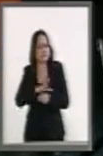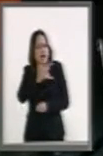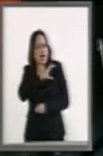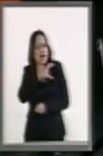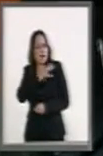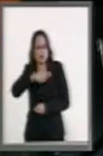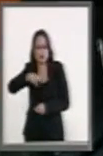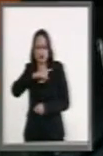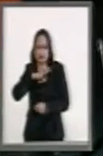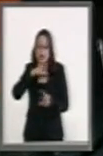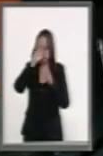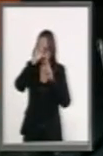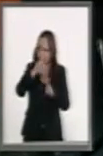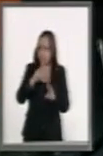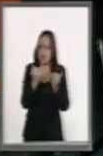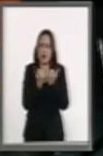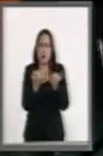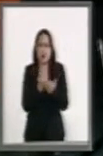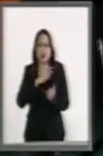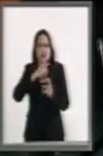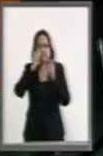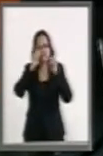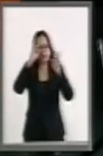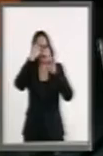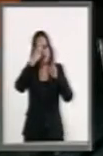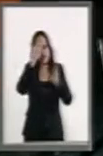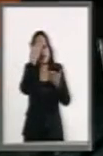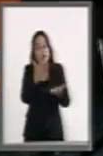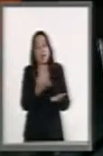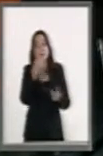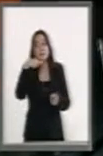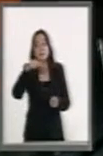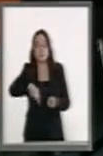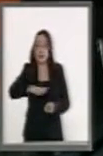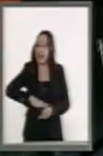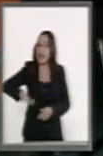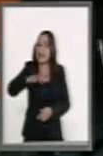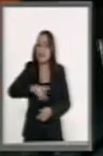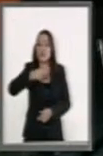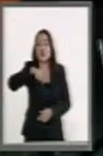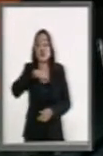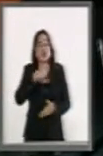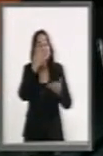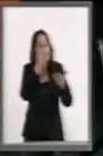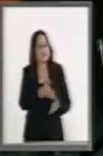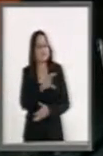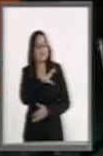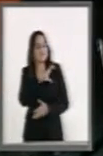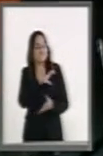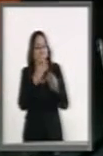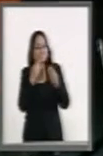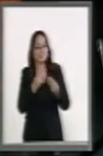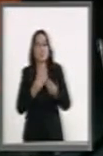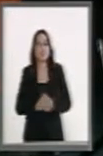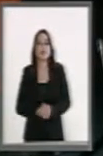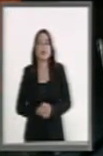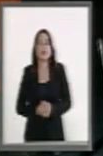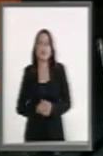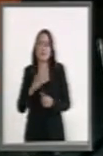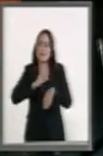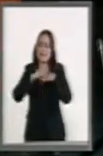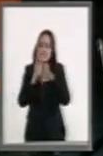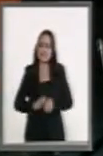que tiene nuestro respeto, que tiene nuestra admiración y que aquí se le quiere mucho. Pero lo más importante, tiene